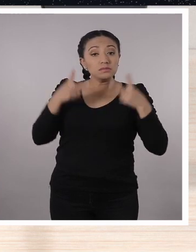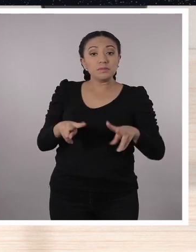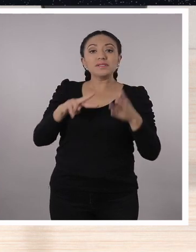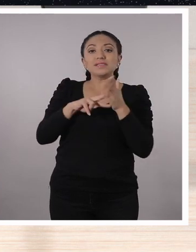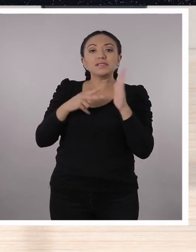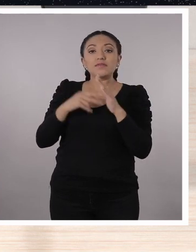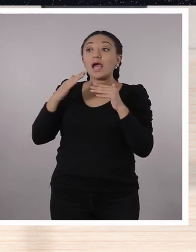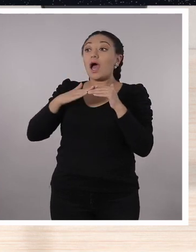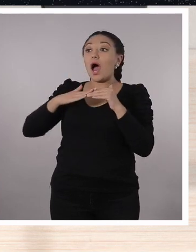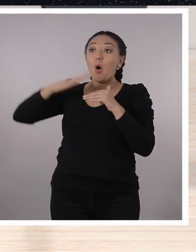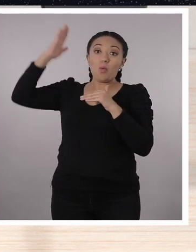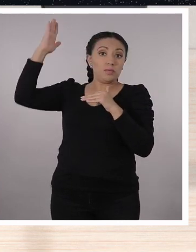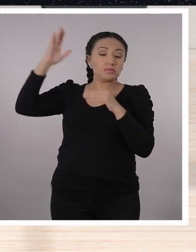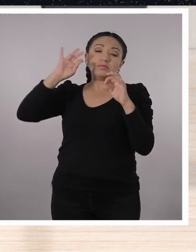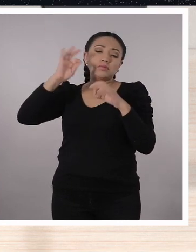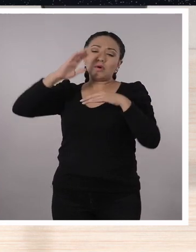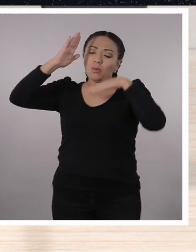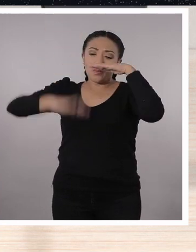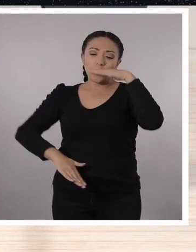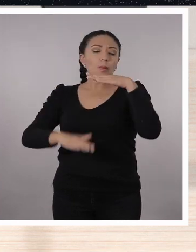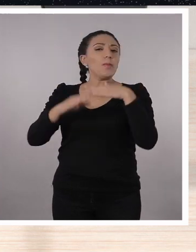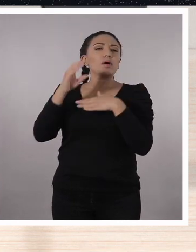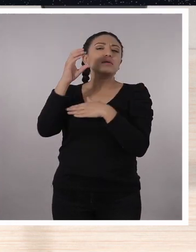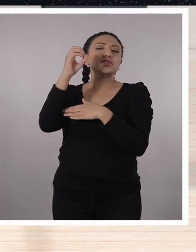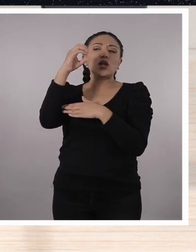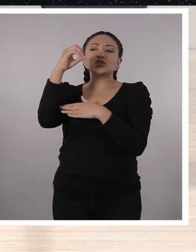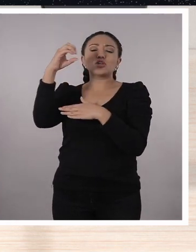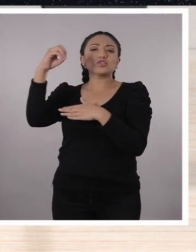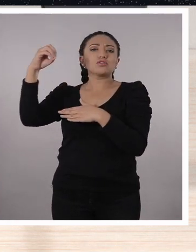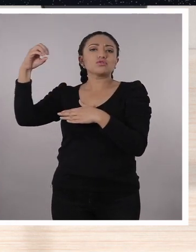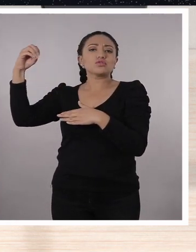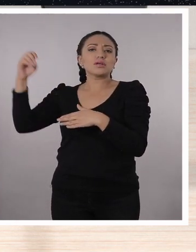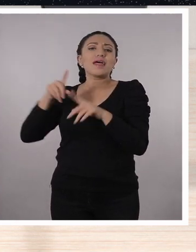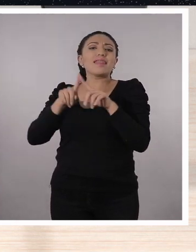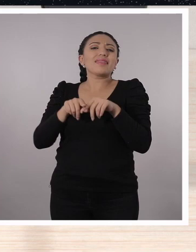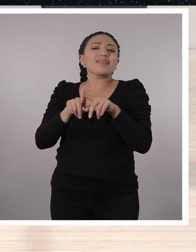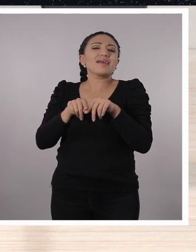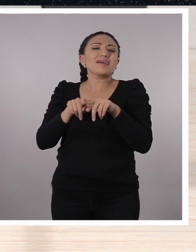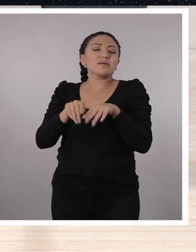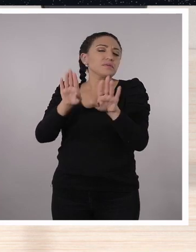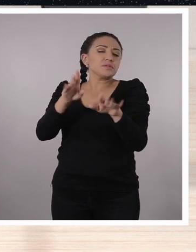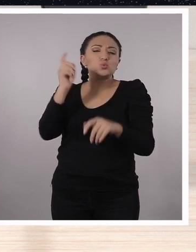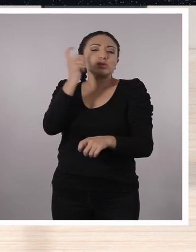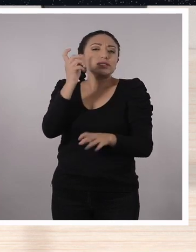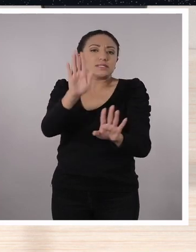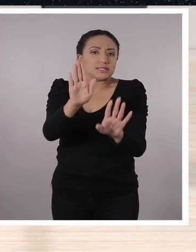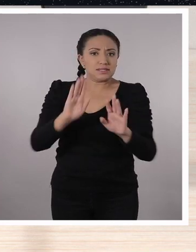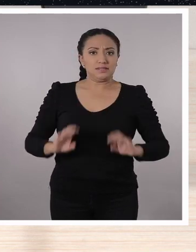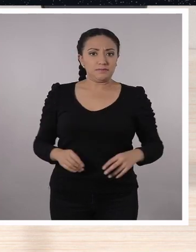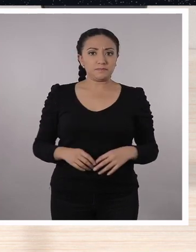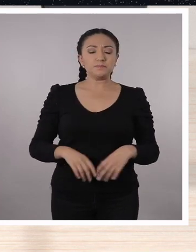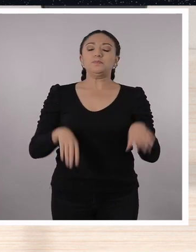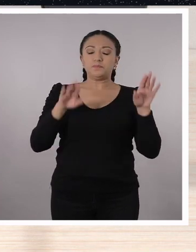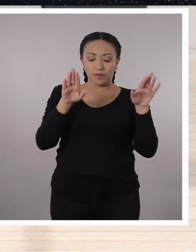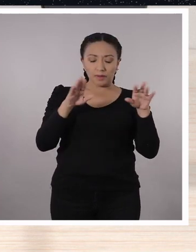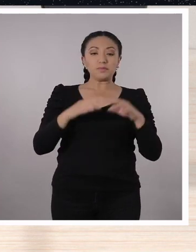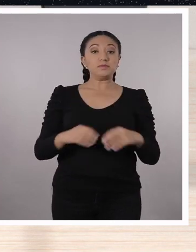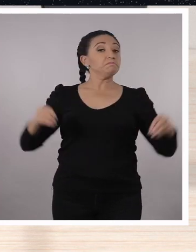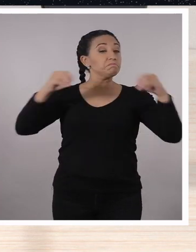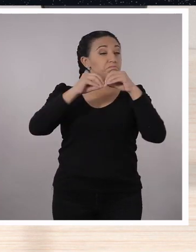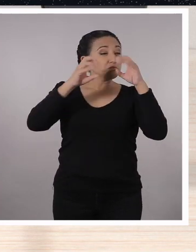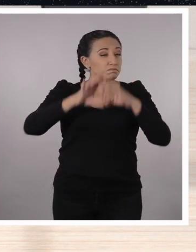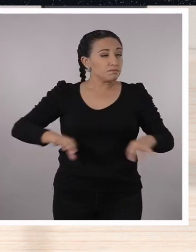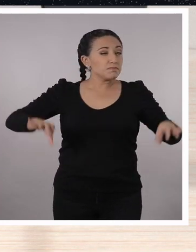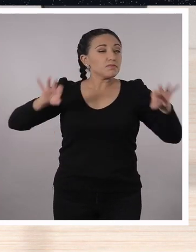indica que podemos aumentar o quitar ceros según más que nada lo necesitemos. Y ahora sí,